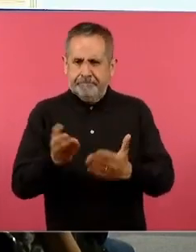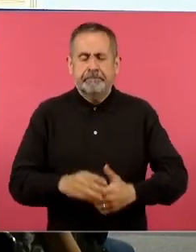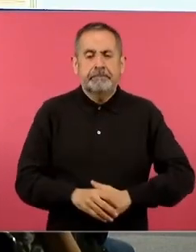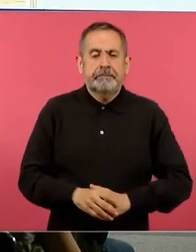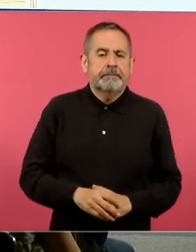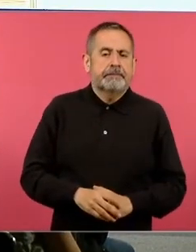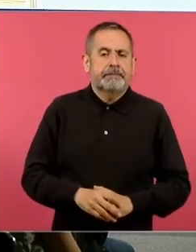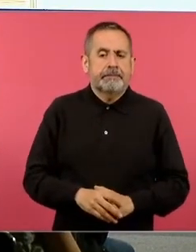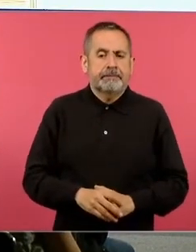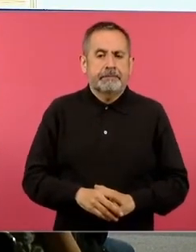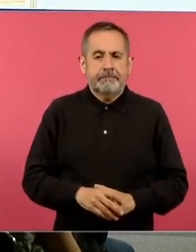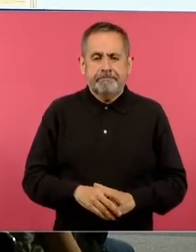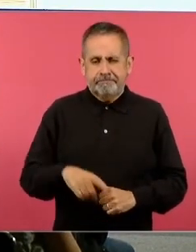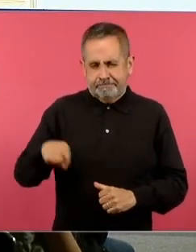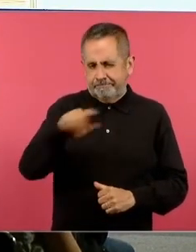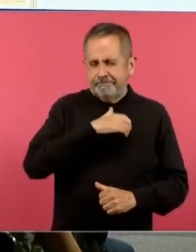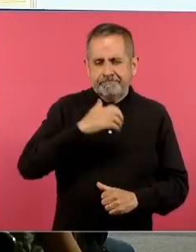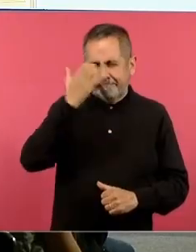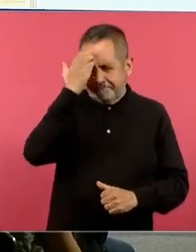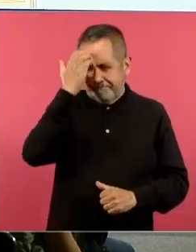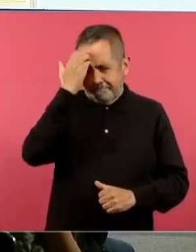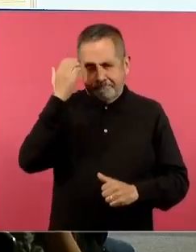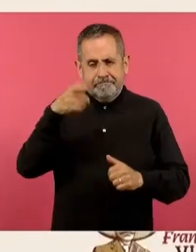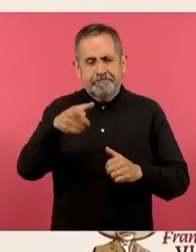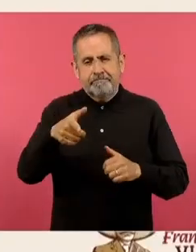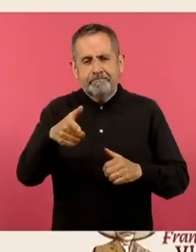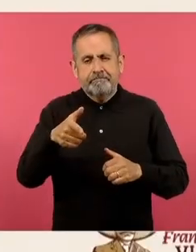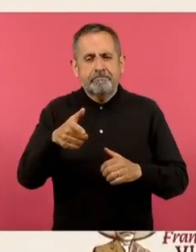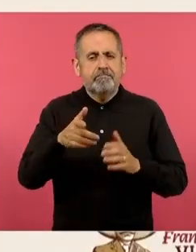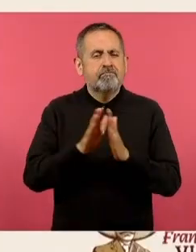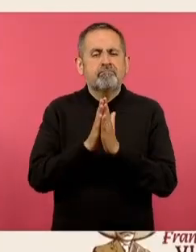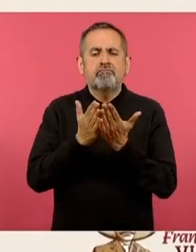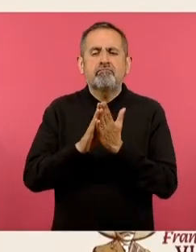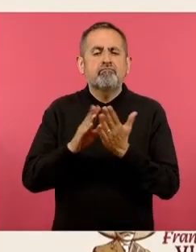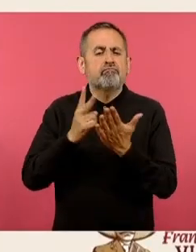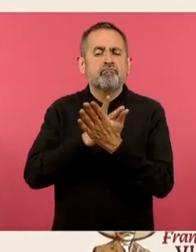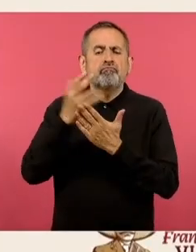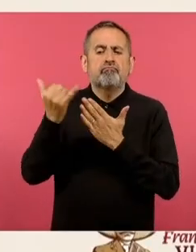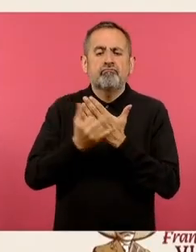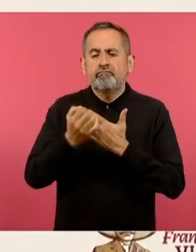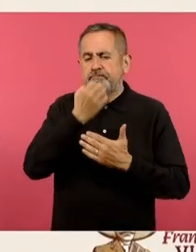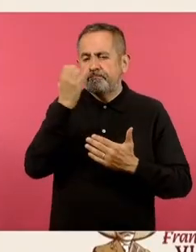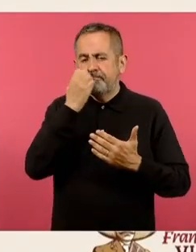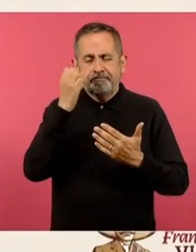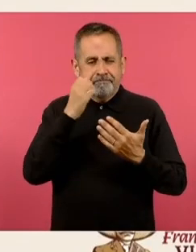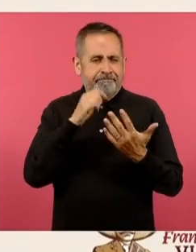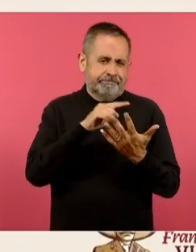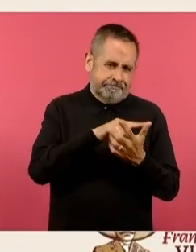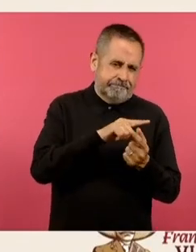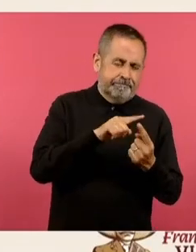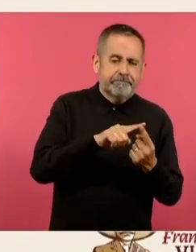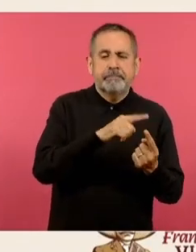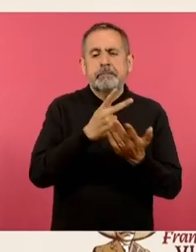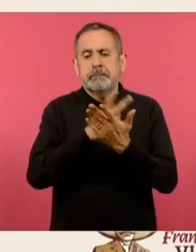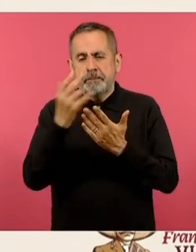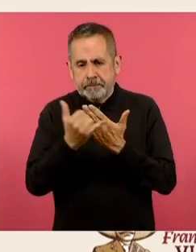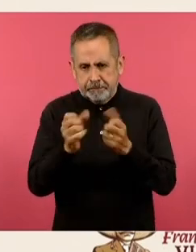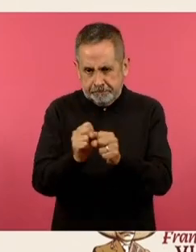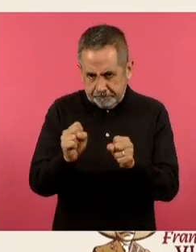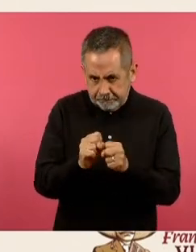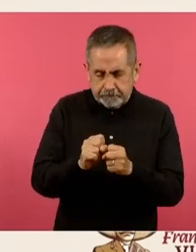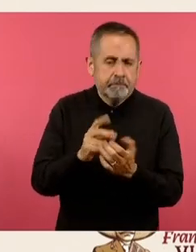Tenemos los ya conocidos libros que refieren a los proyectos escolares, proyectos de aula,